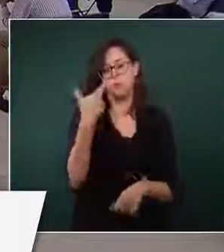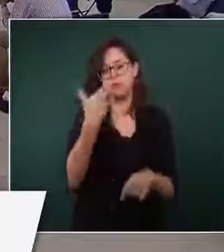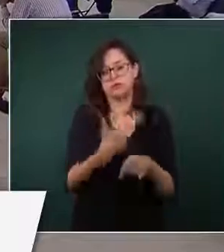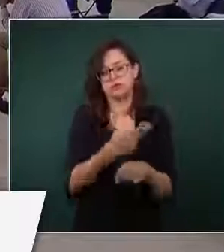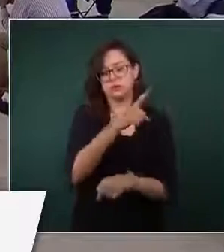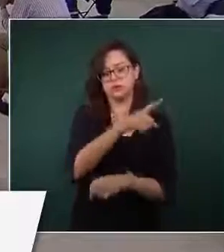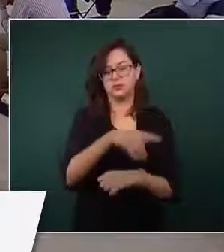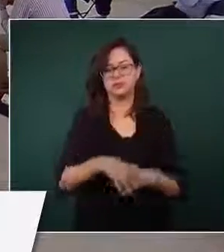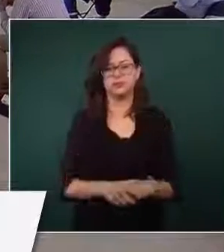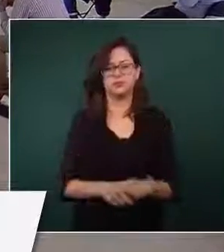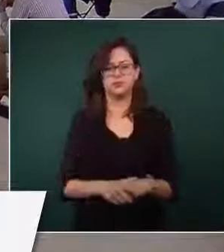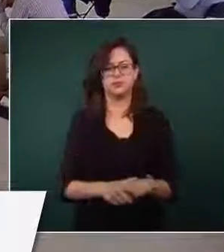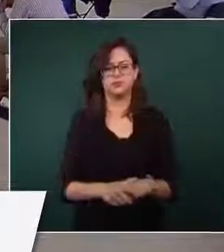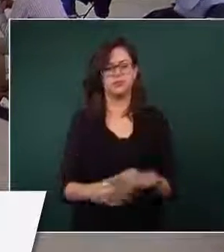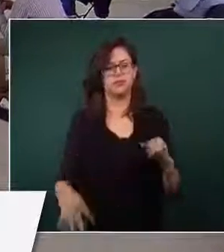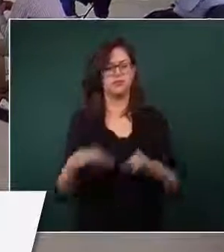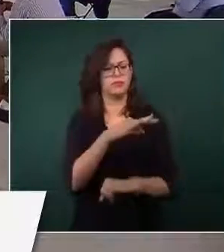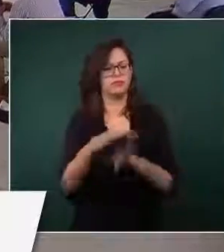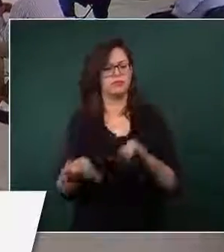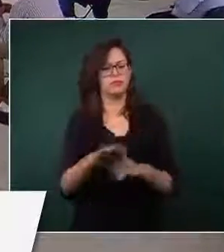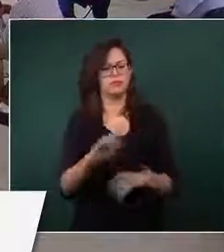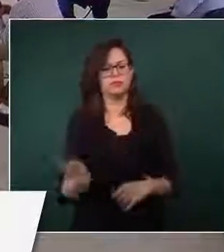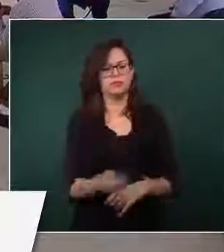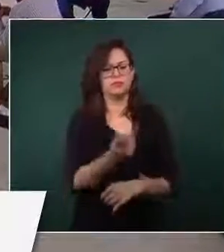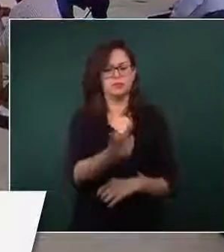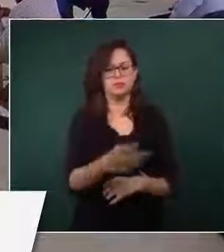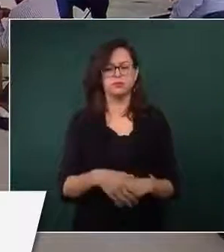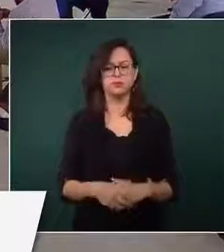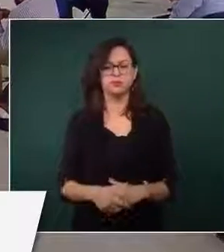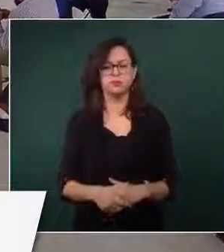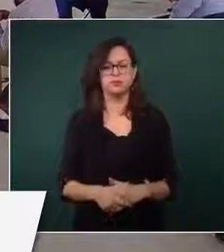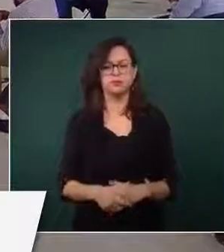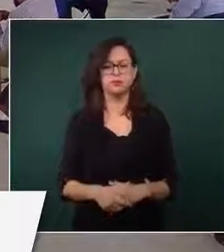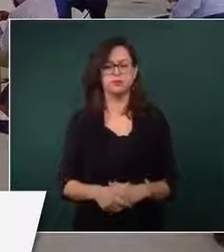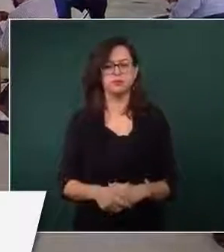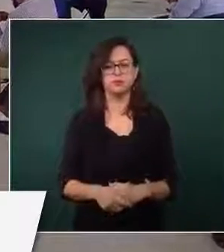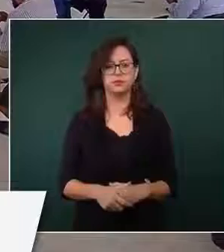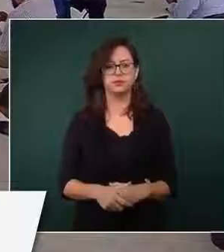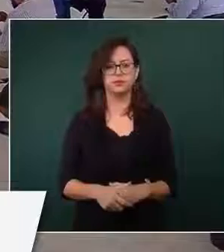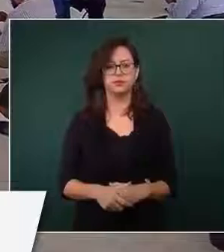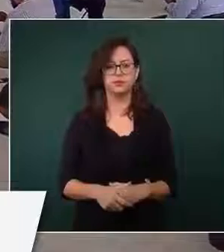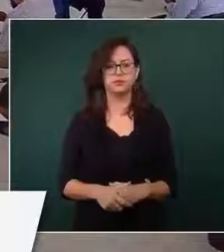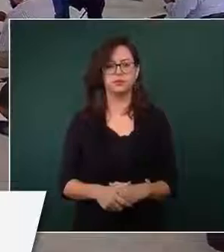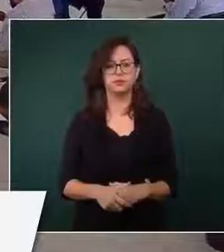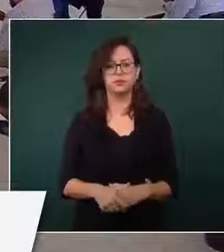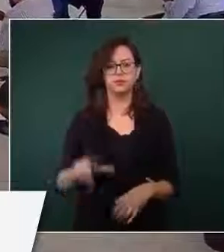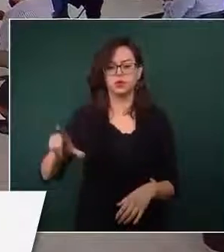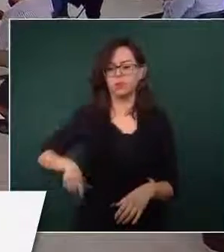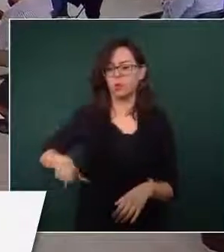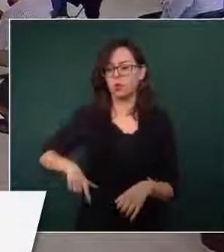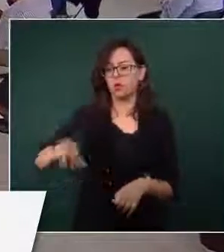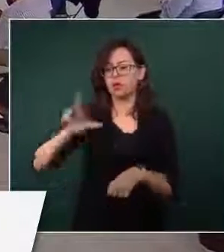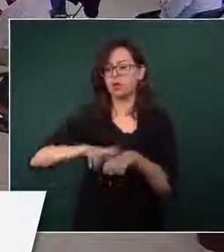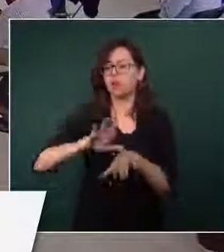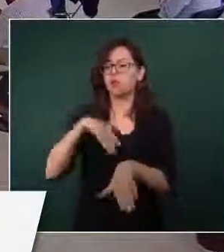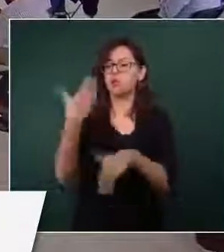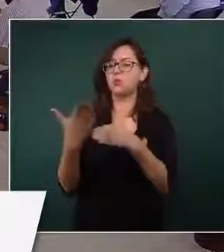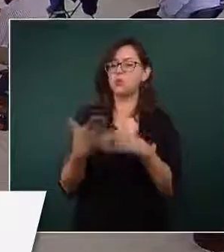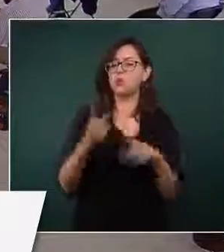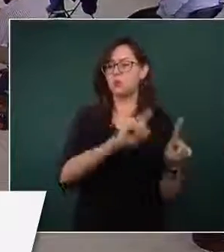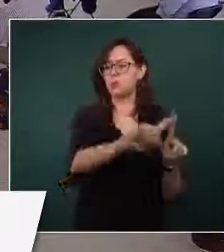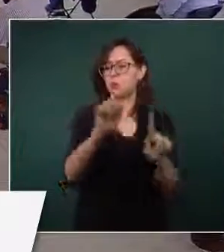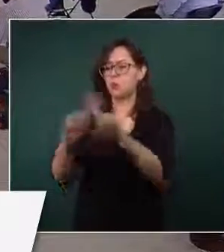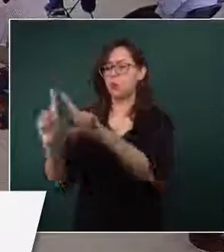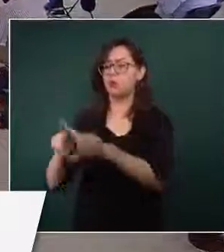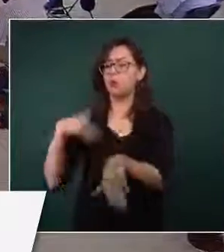Presidente, y la última, ¿cuál es el acuerdo o los acuerdos que se van a firmar con los gobernadores la siguiente semana? Se hablaba de